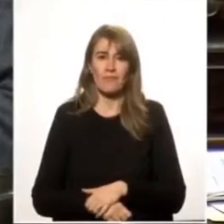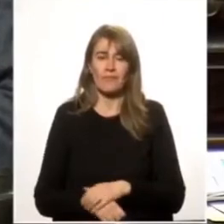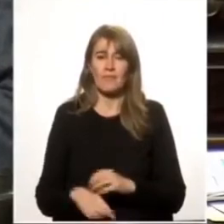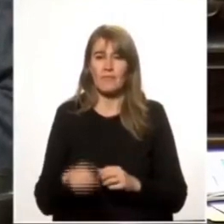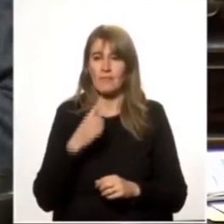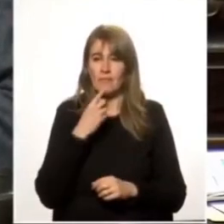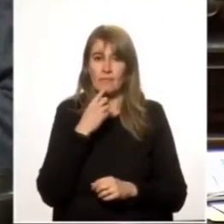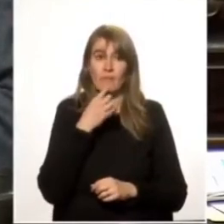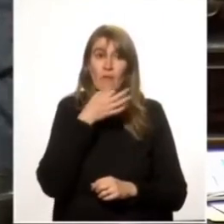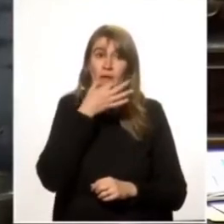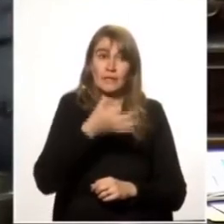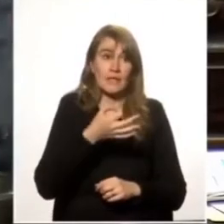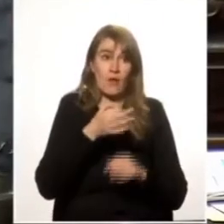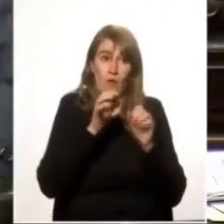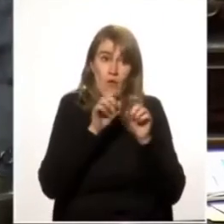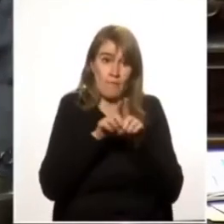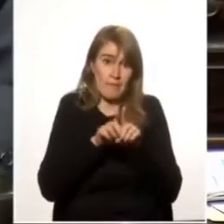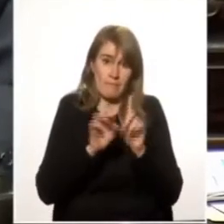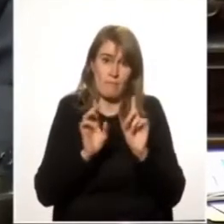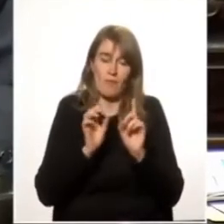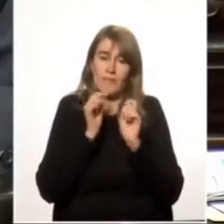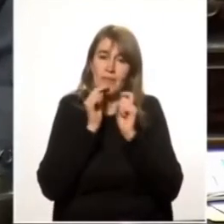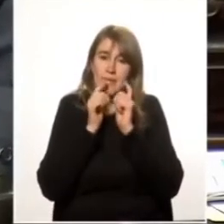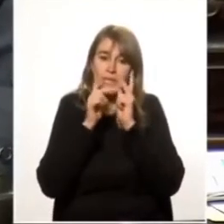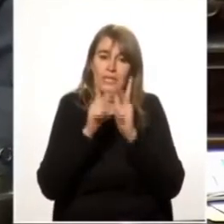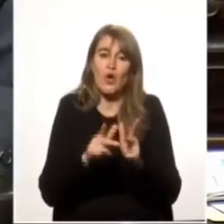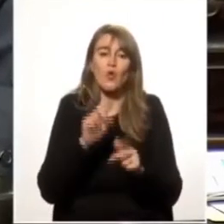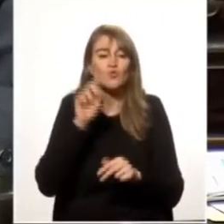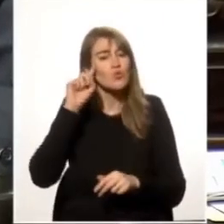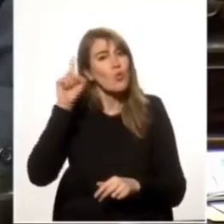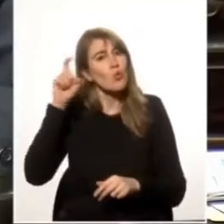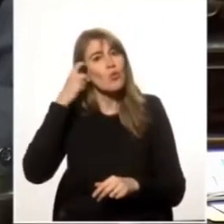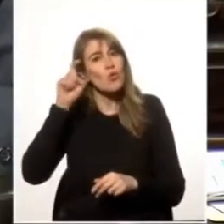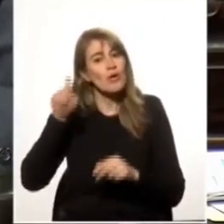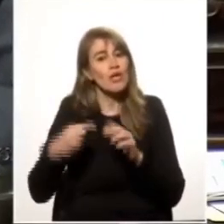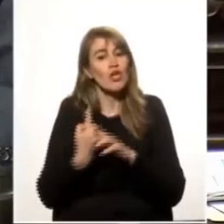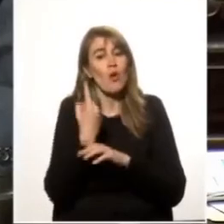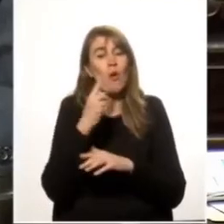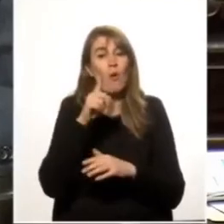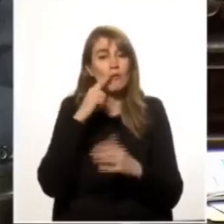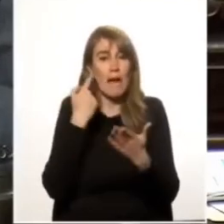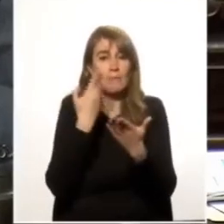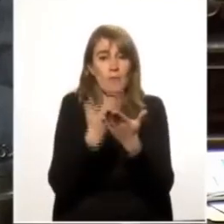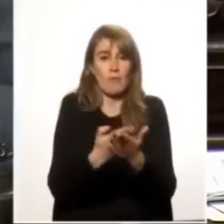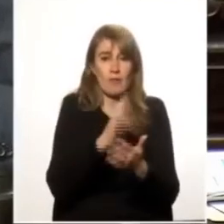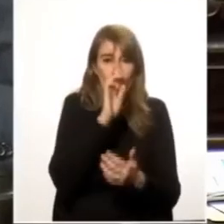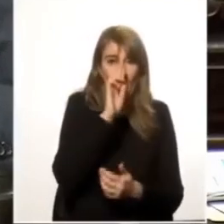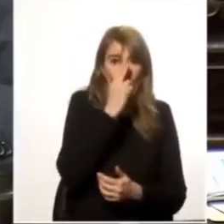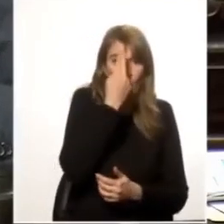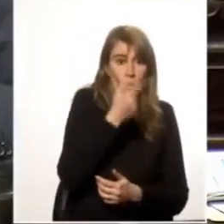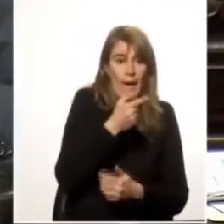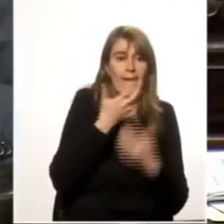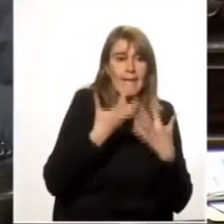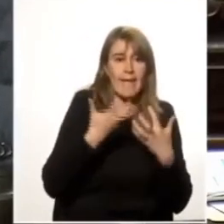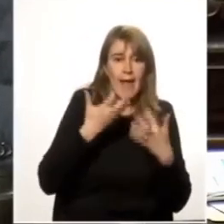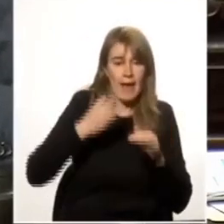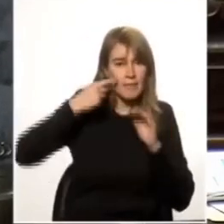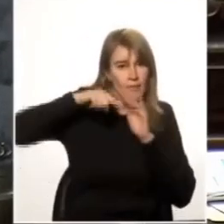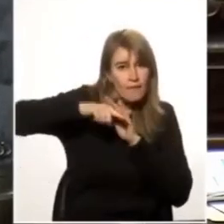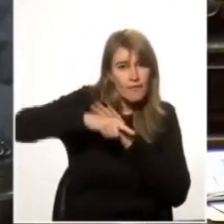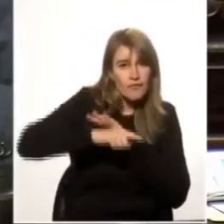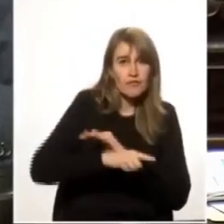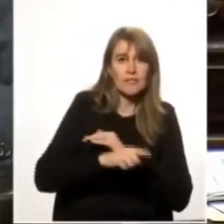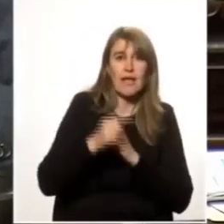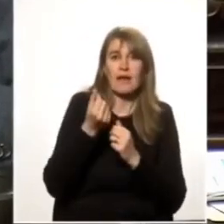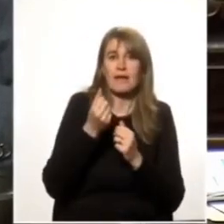cito textual surgió de una propuesta de Uruguay que quiere profundizar la relación económica con Chile